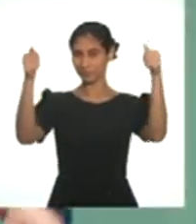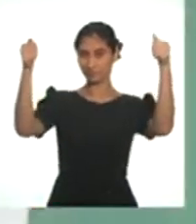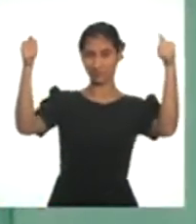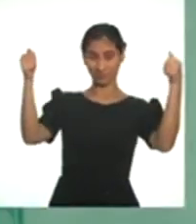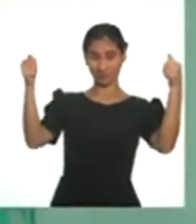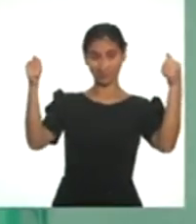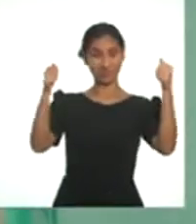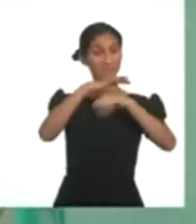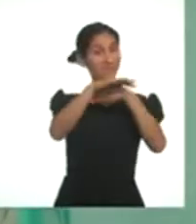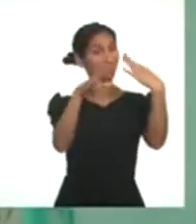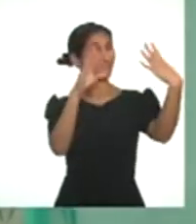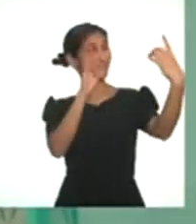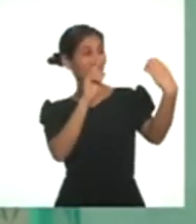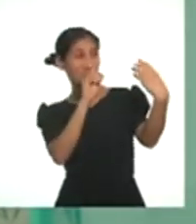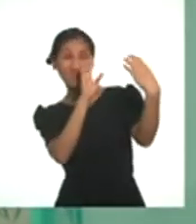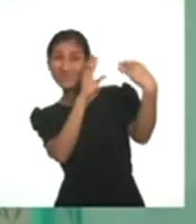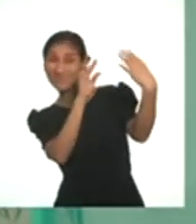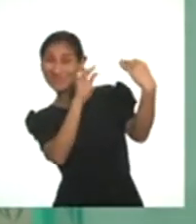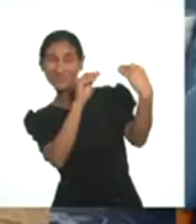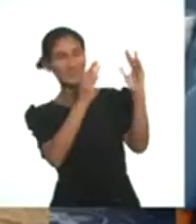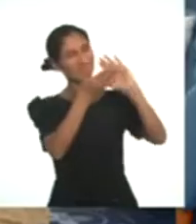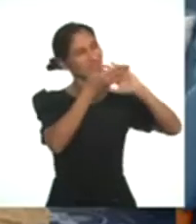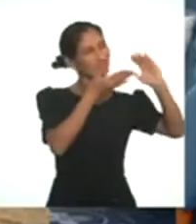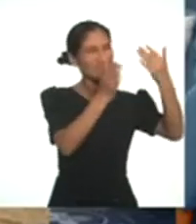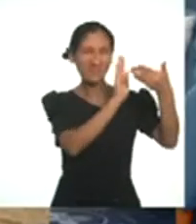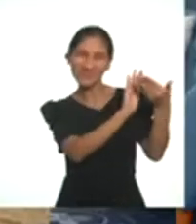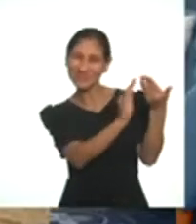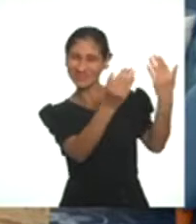Diálogo y reconciliación.